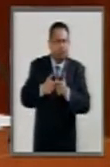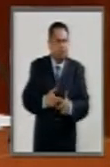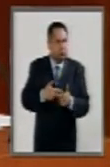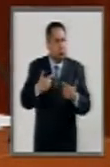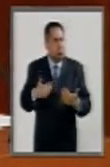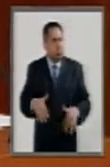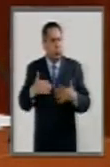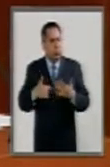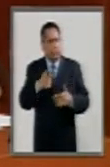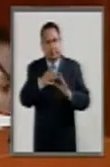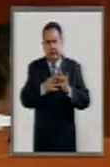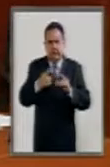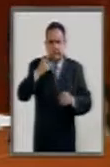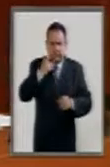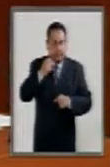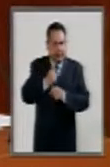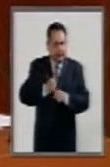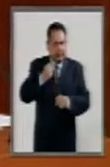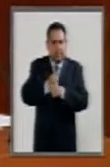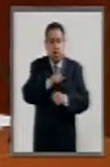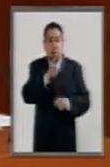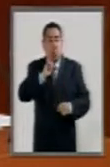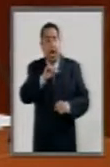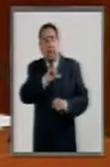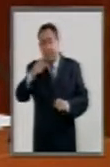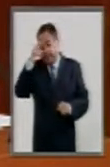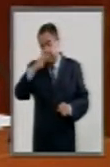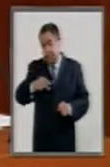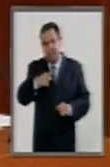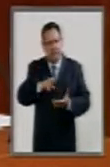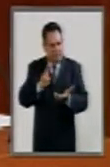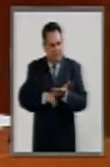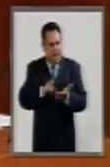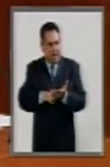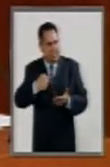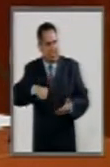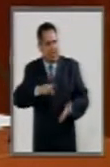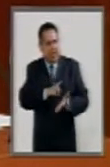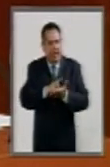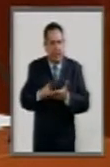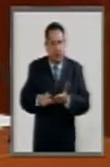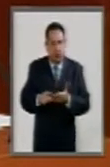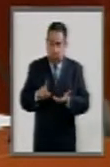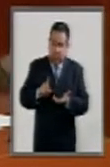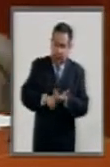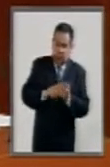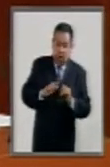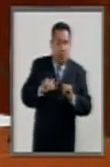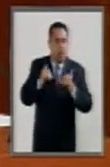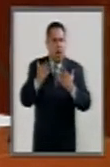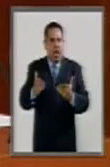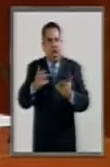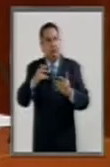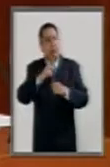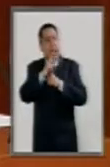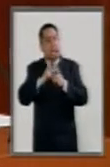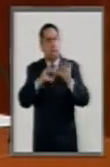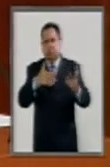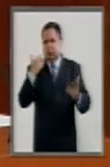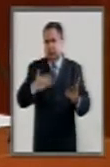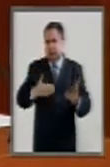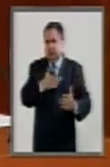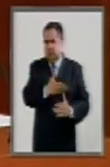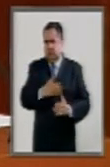referente en la lucha de mujeres mexicanas por hacer valer nuestros derechos, dentro y fuera de nuestro territorio.